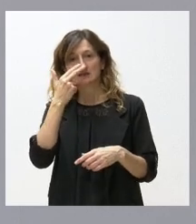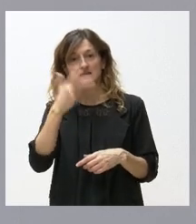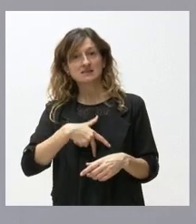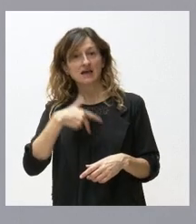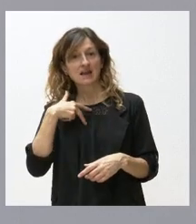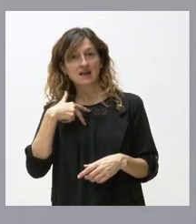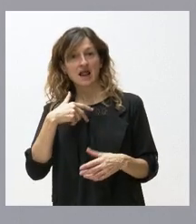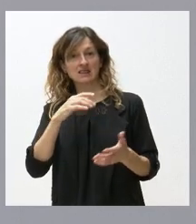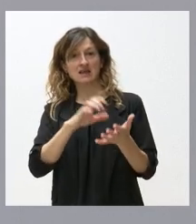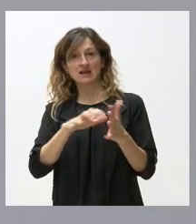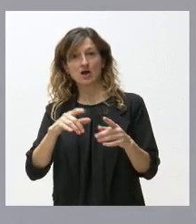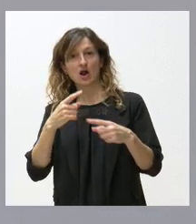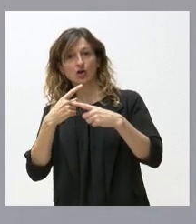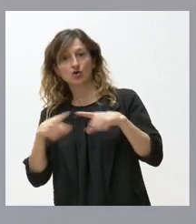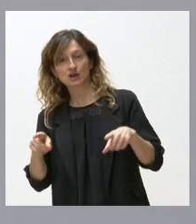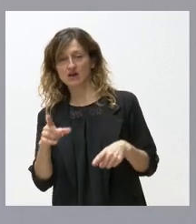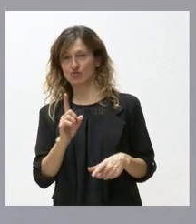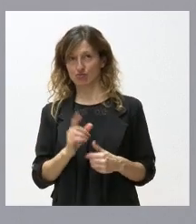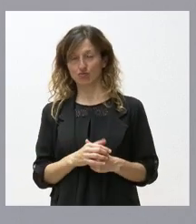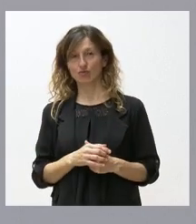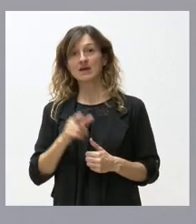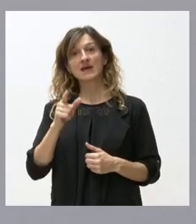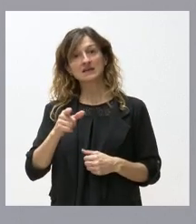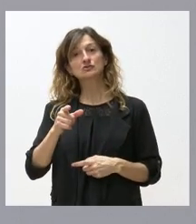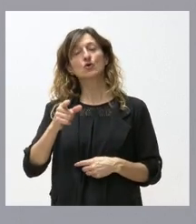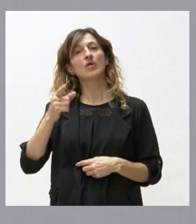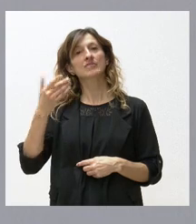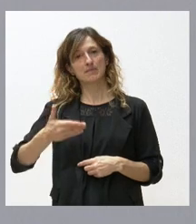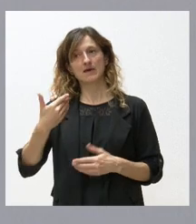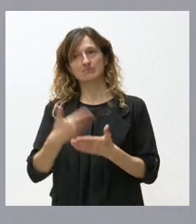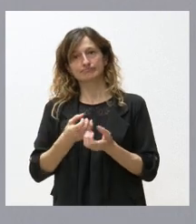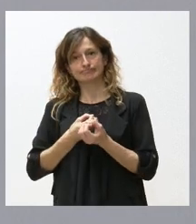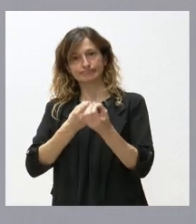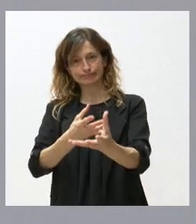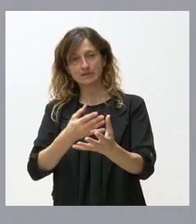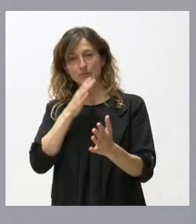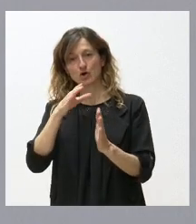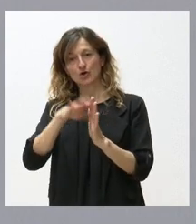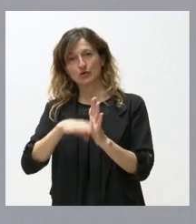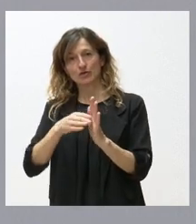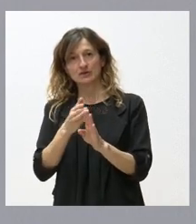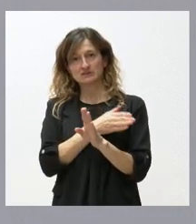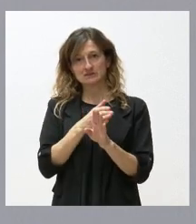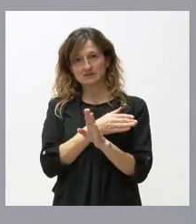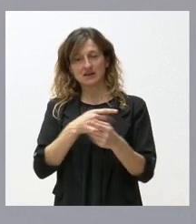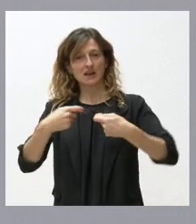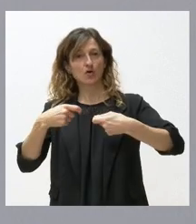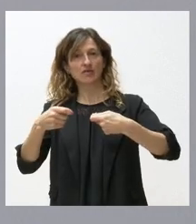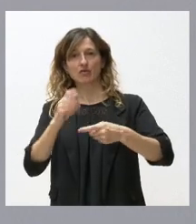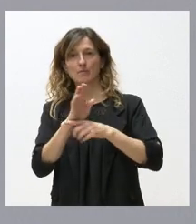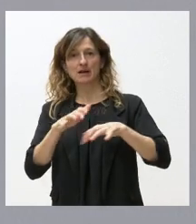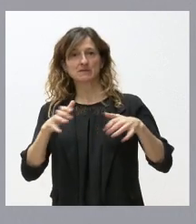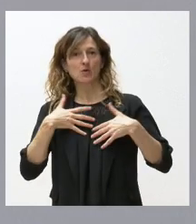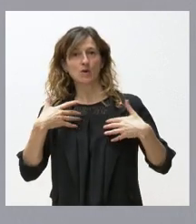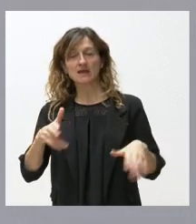de nuestra comunidad autónoma yo creo que esto también hay que ponerlo de manifiesto como condición previa en cualquier negociación parlamentaria el